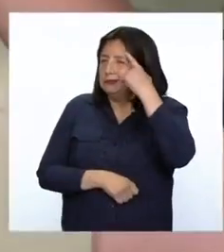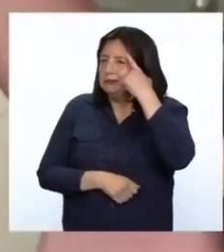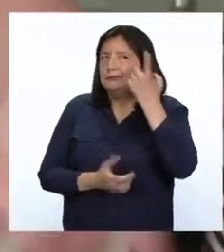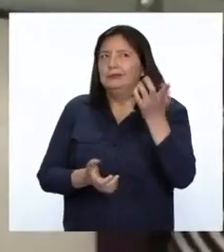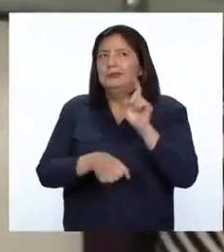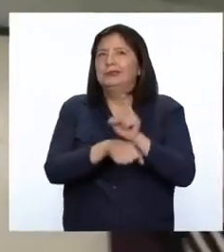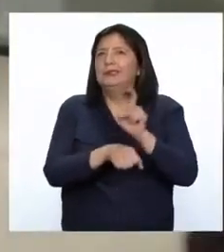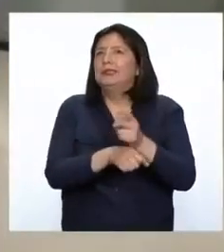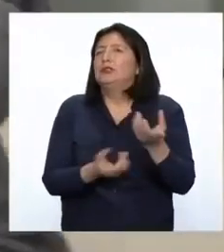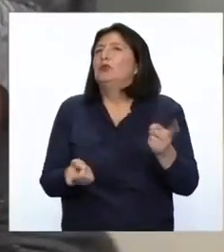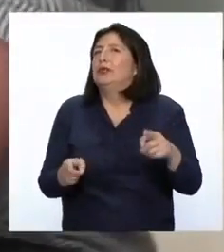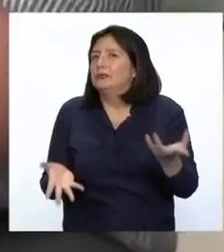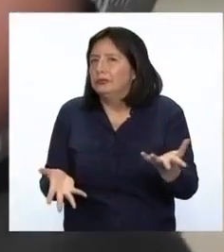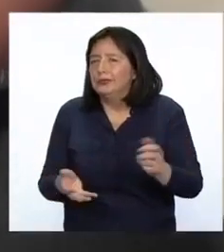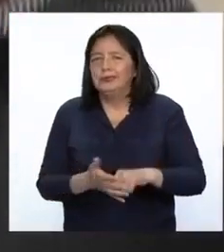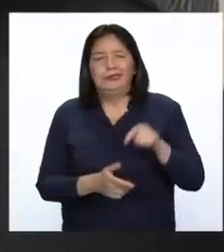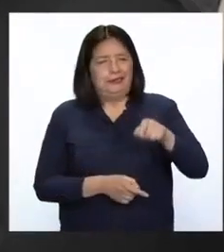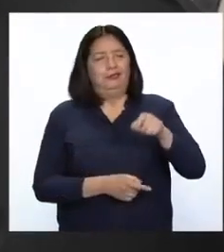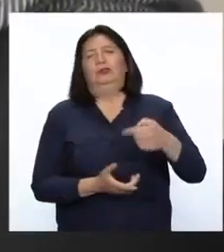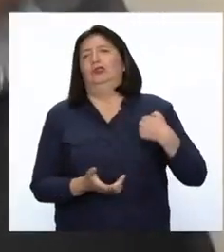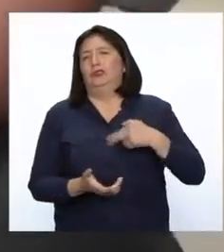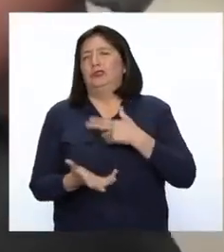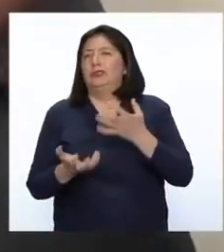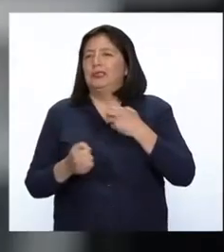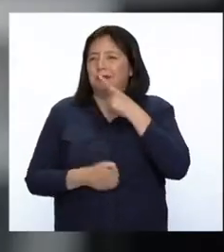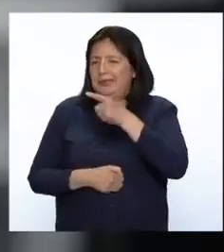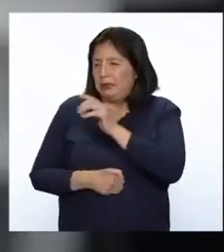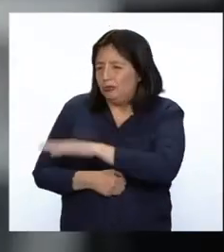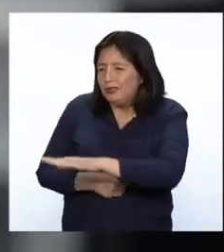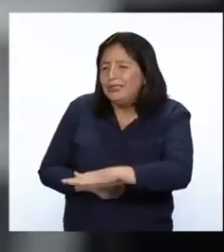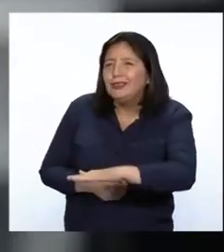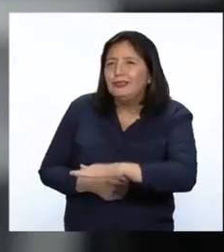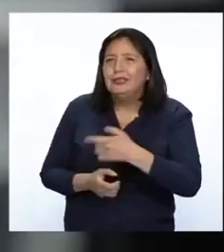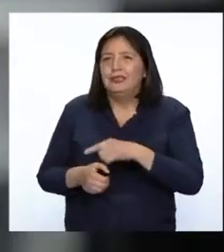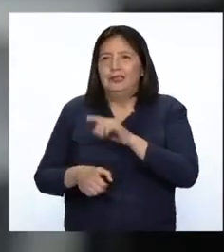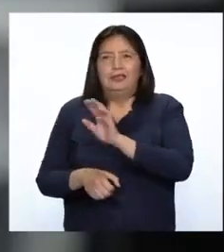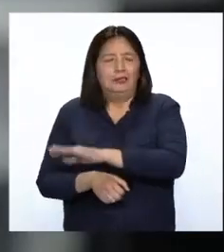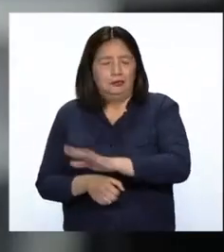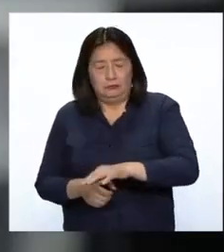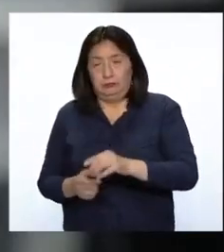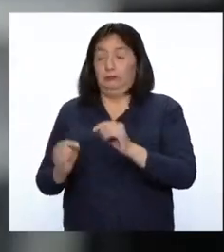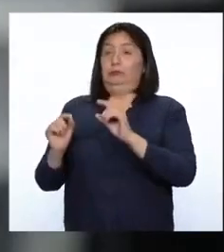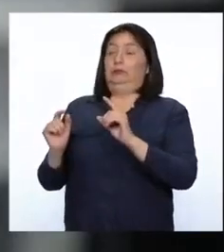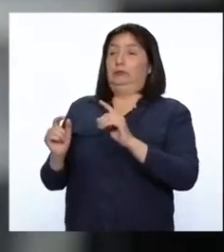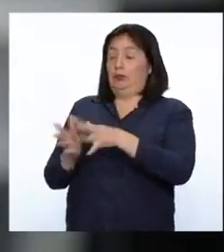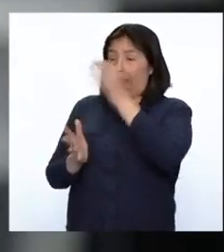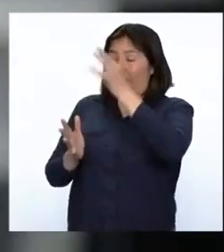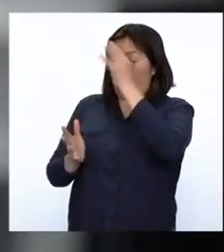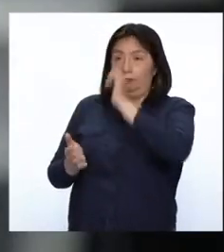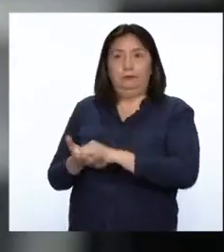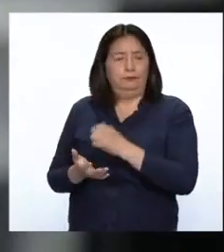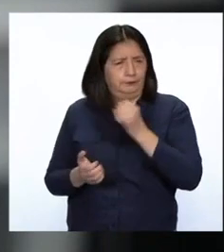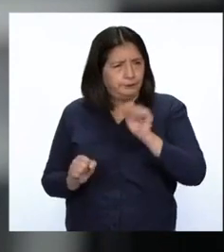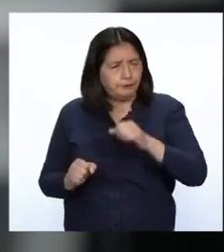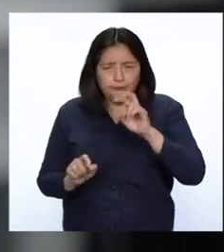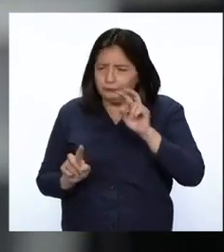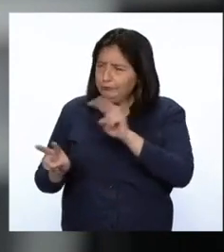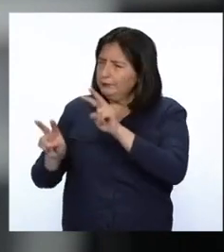debiste haberlo enseñado? Y es eso donde queremos impactar, ver en la parte de los niños. Los niños aprenden, todo se aprende